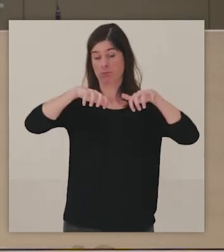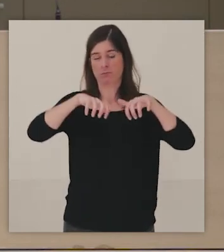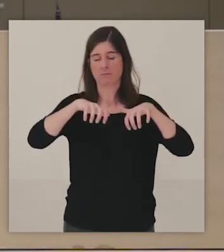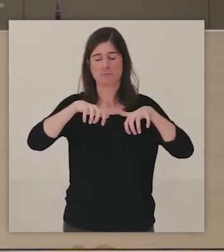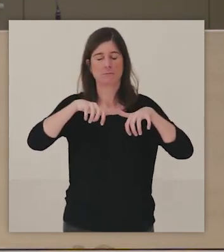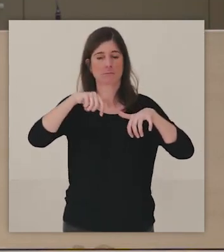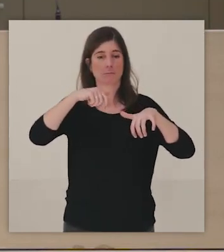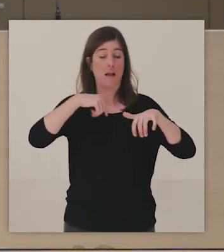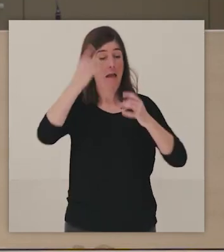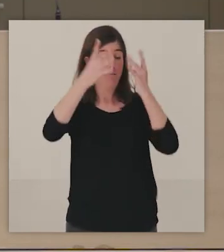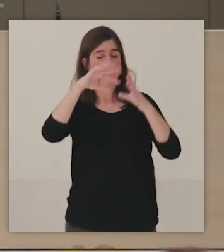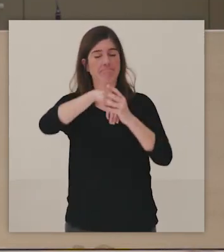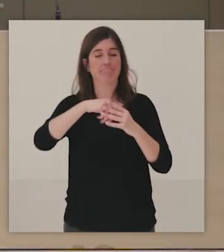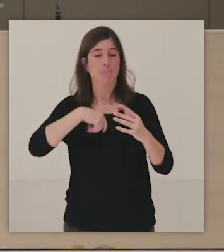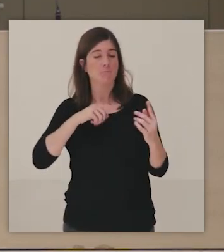una de las mujeres